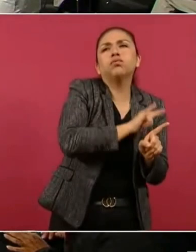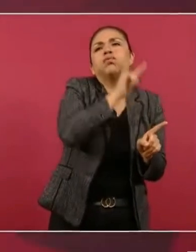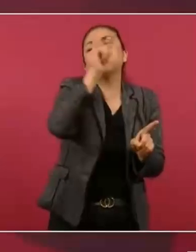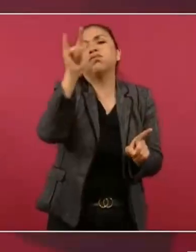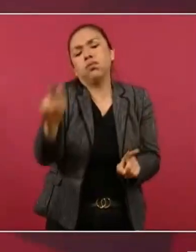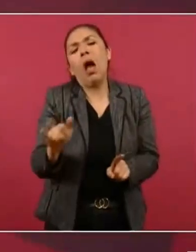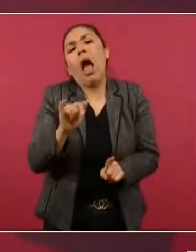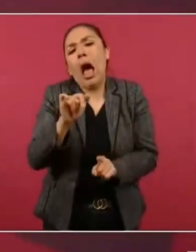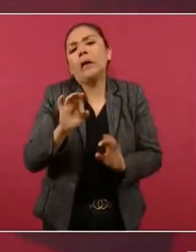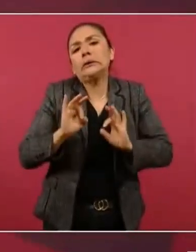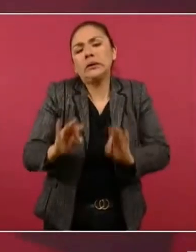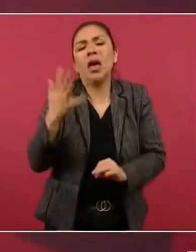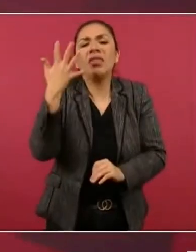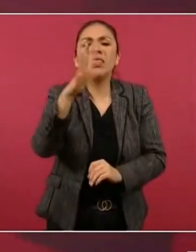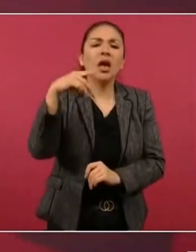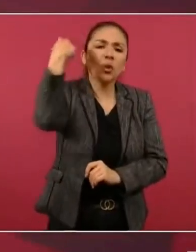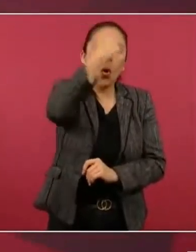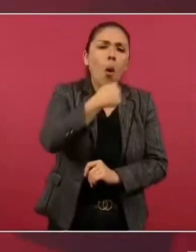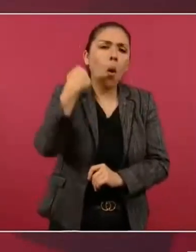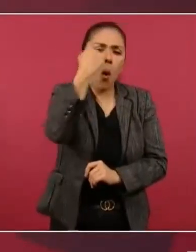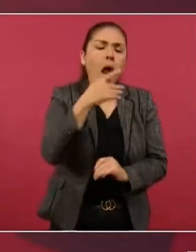en 10 horas